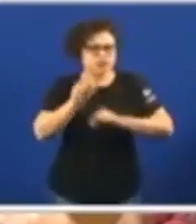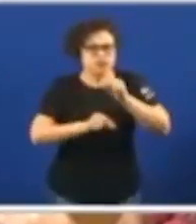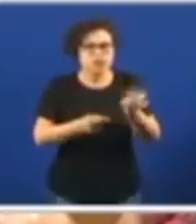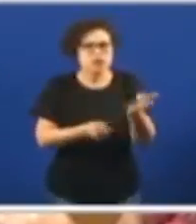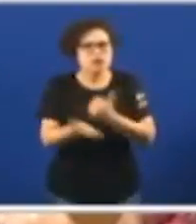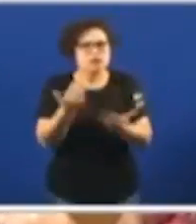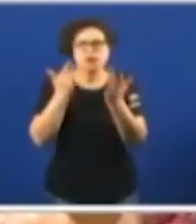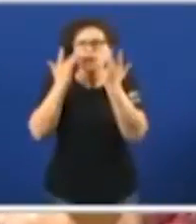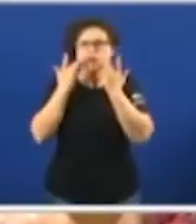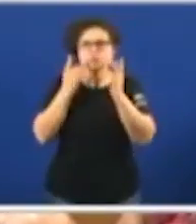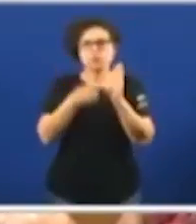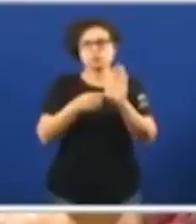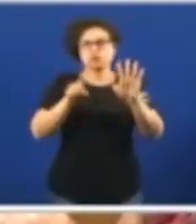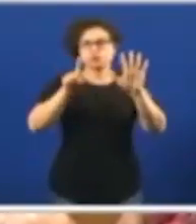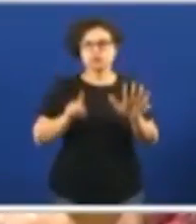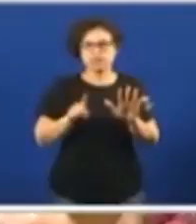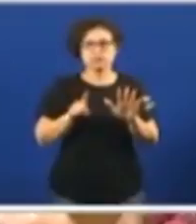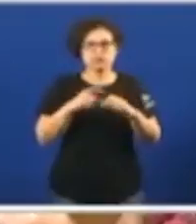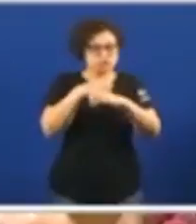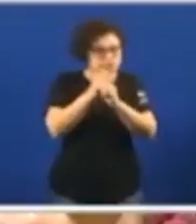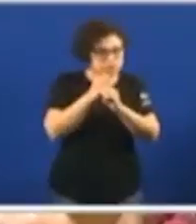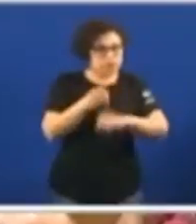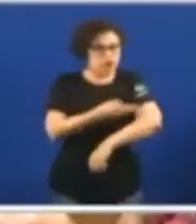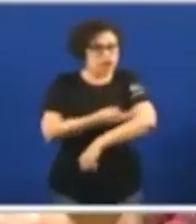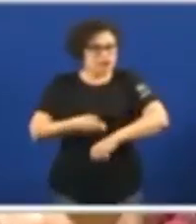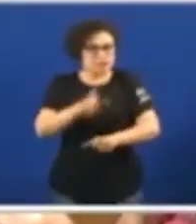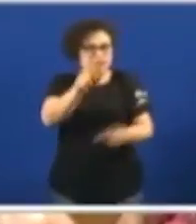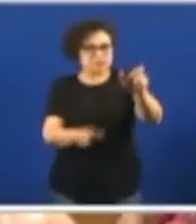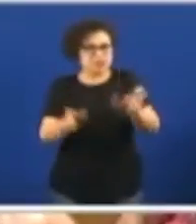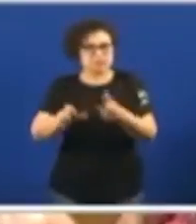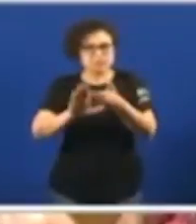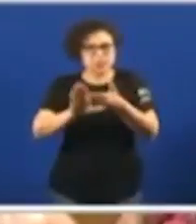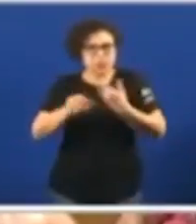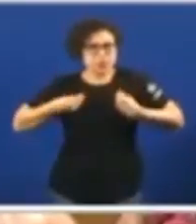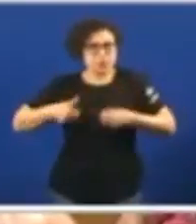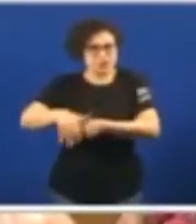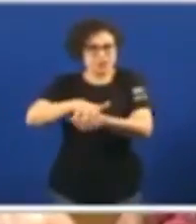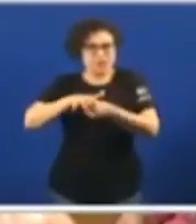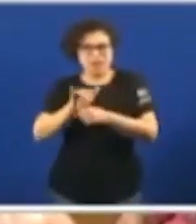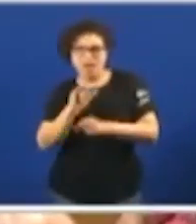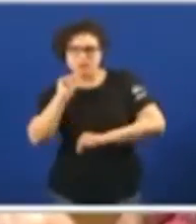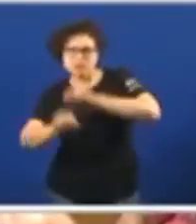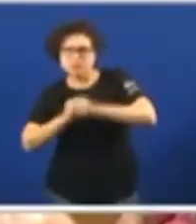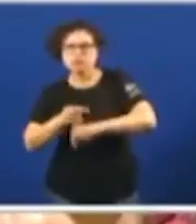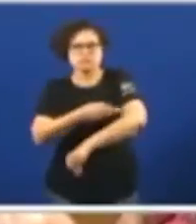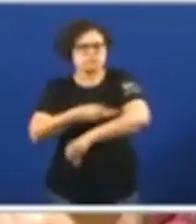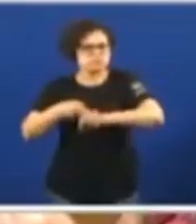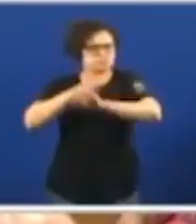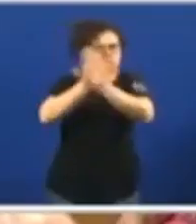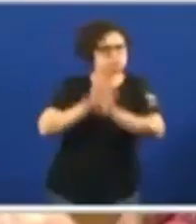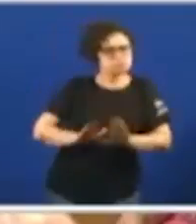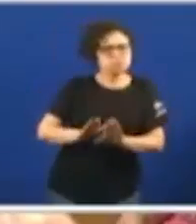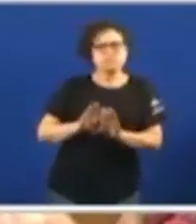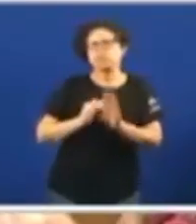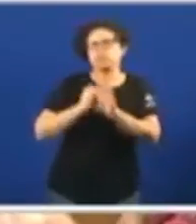6, realizar as analíticas pertinentes á veciñanza que reside nos lugares onde se confirma a presenza de residuos tóxicos que superen os